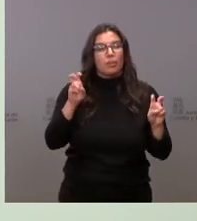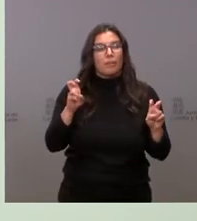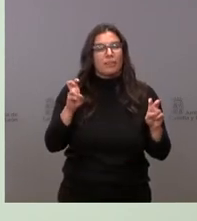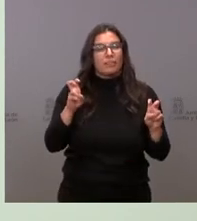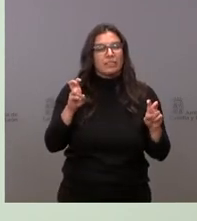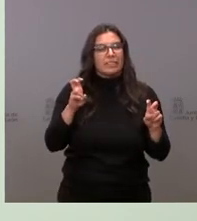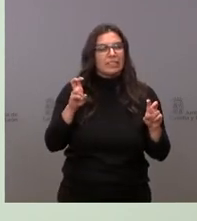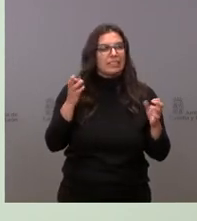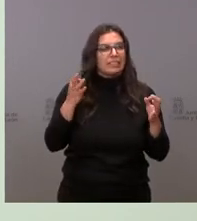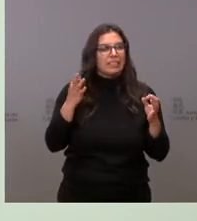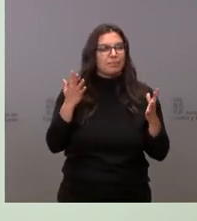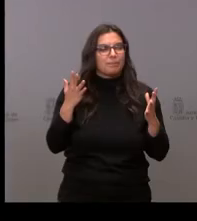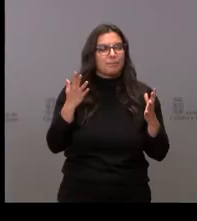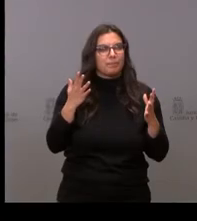era